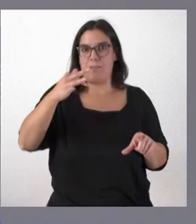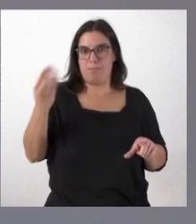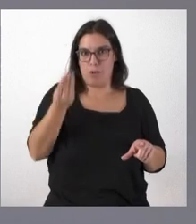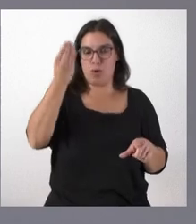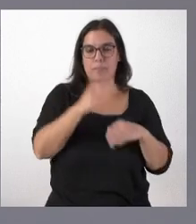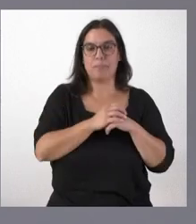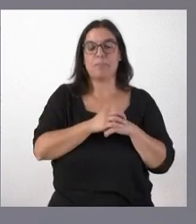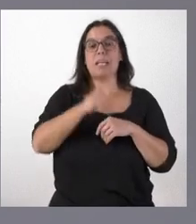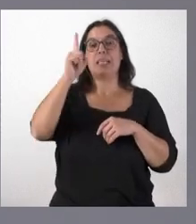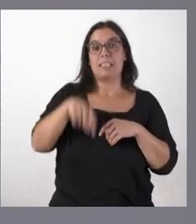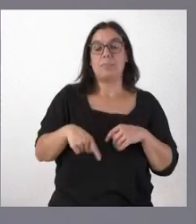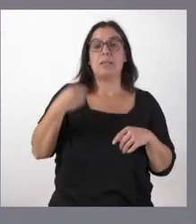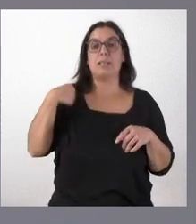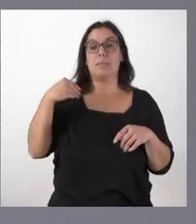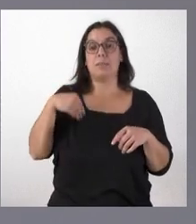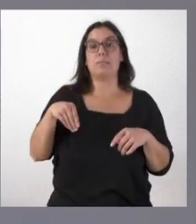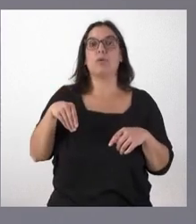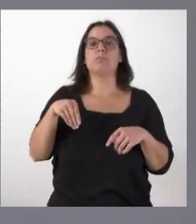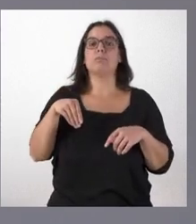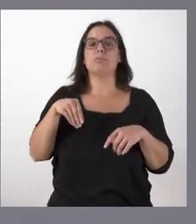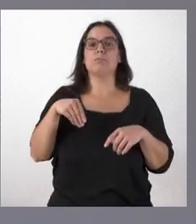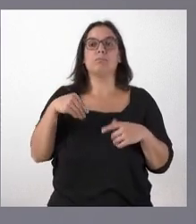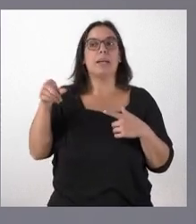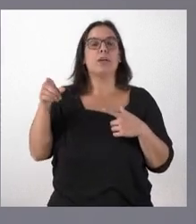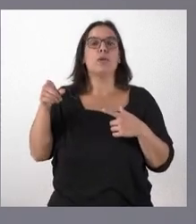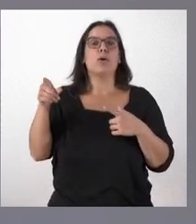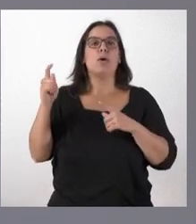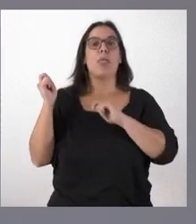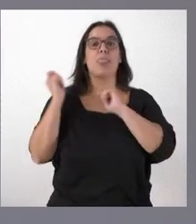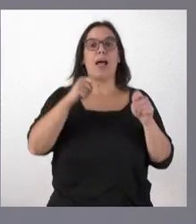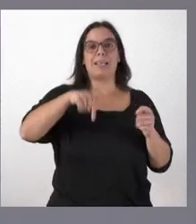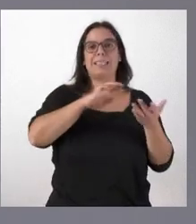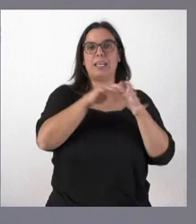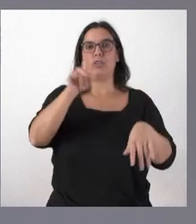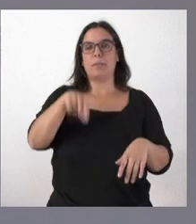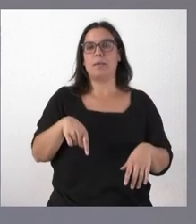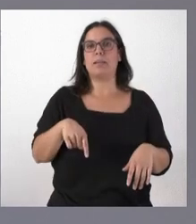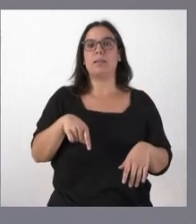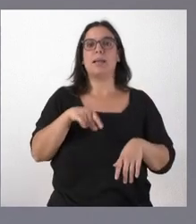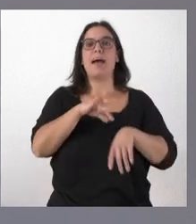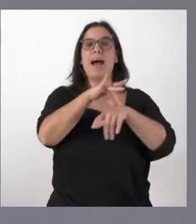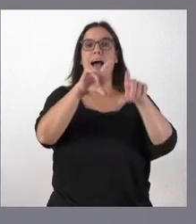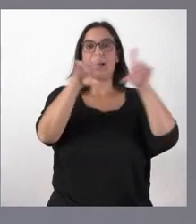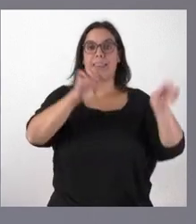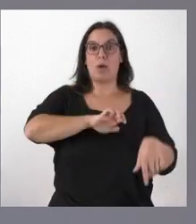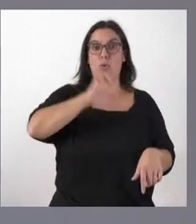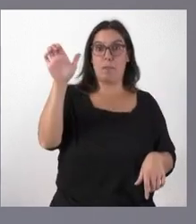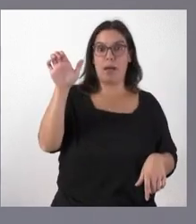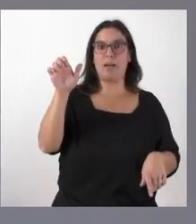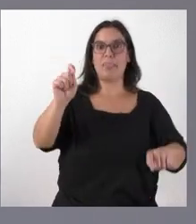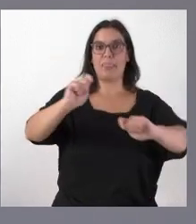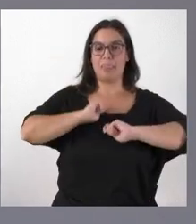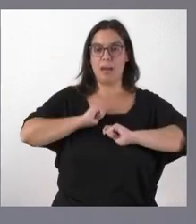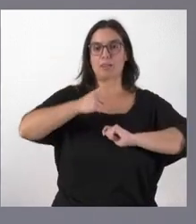este hub de emprendimiento aerospacial es que se nos ha concedido a Castilla y León desde la agencia europea y que nosotros